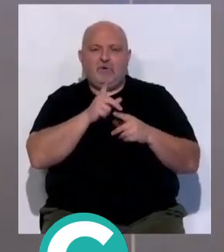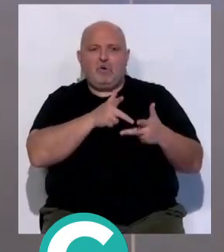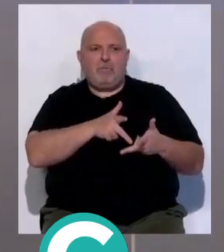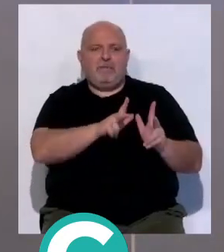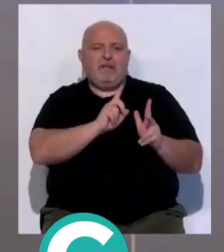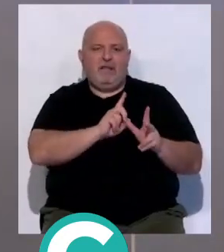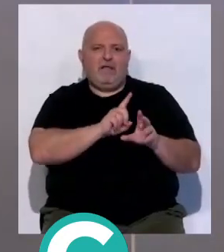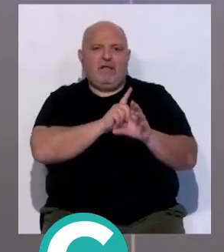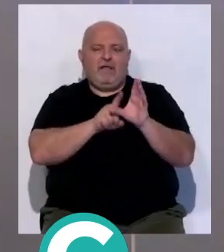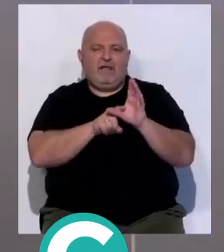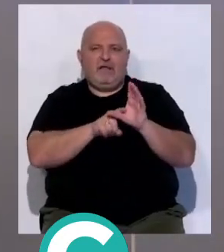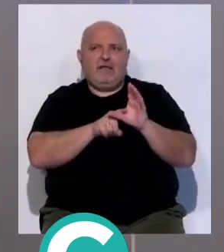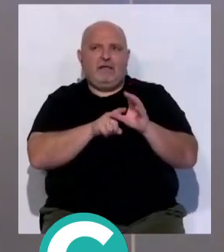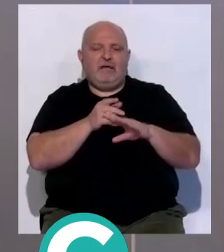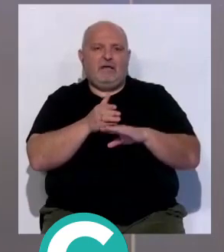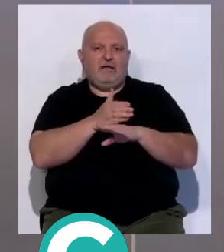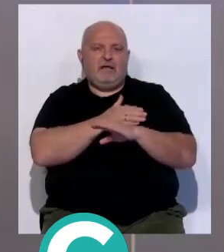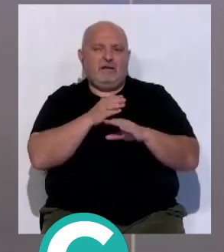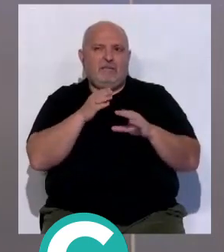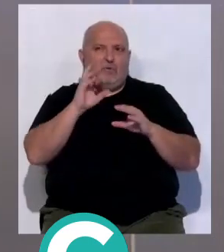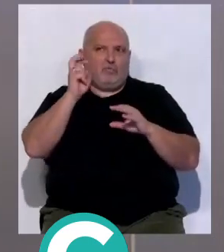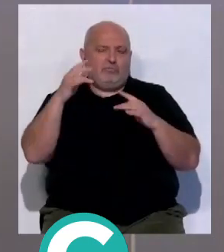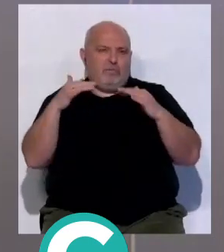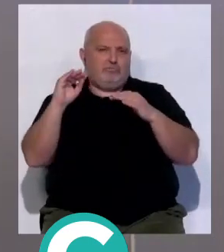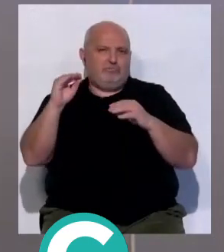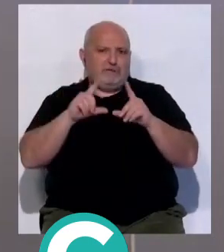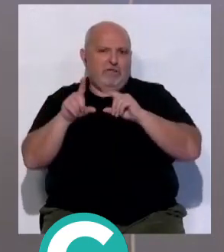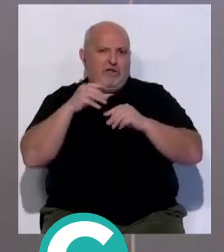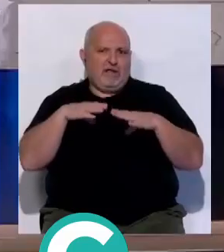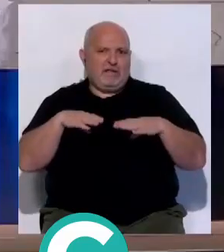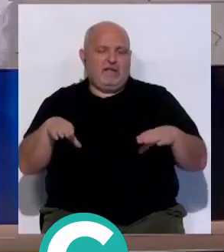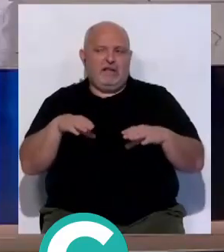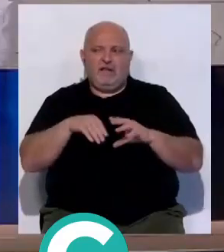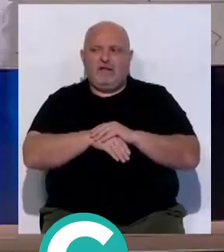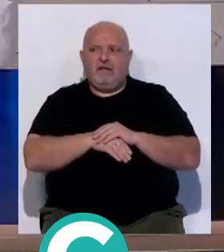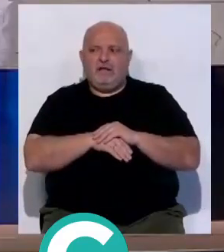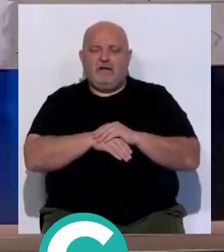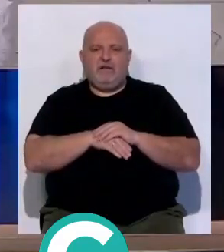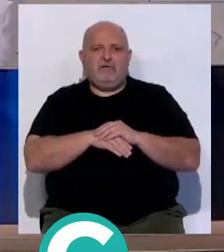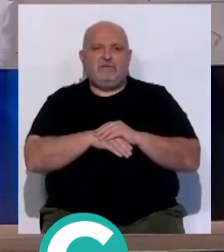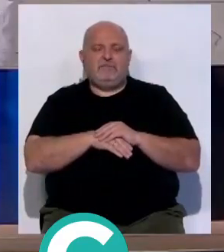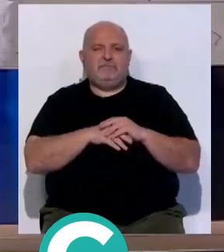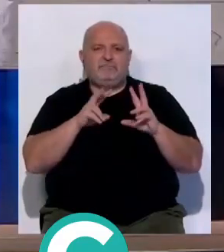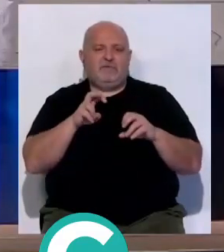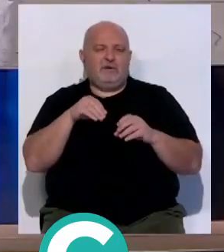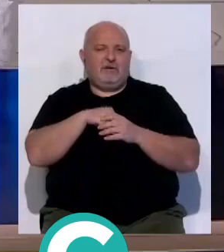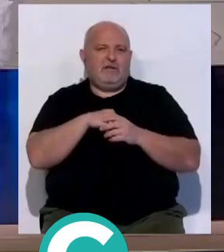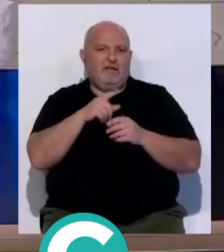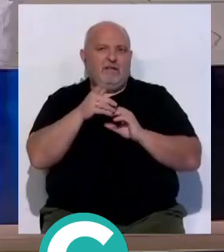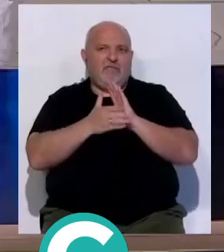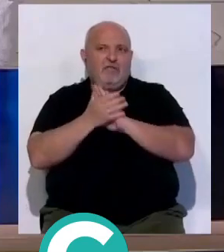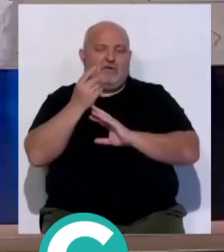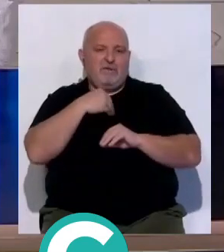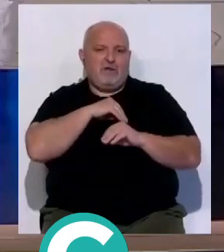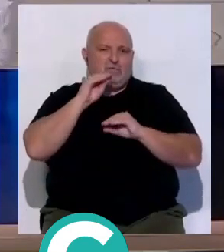permiten entrar al predio de Ezeiza, donde está, como aquí está la ciudad del fútbol, la Real Federación Española del